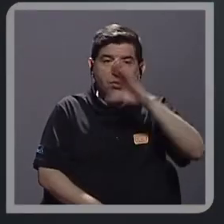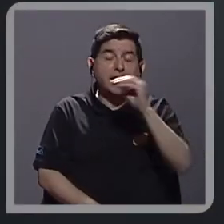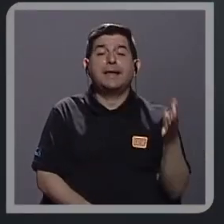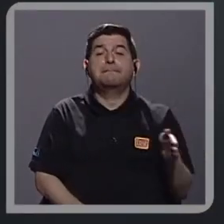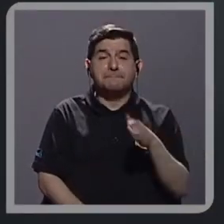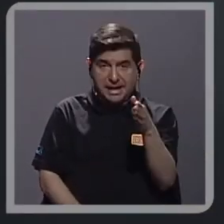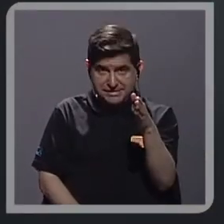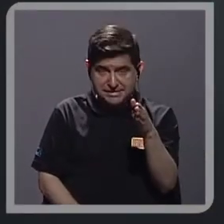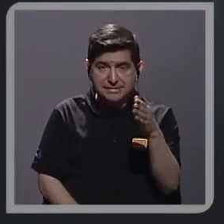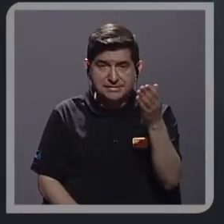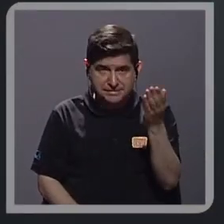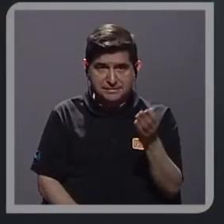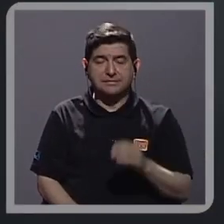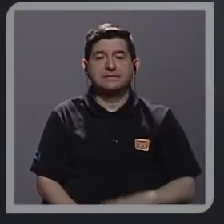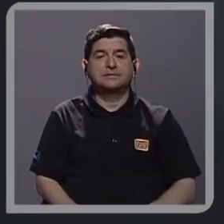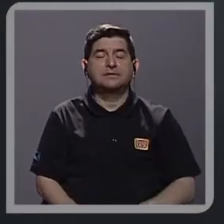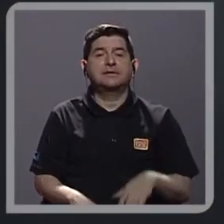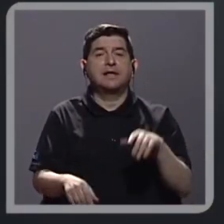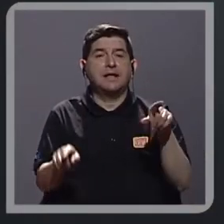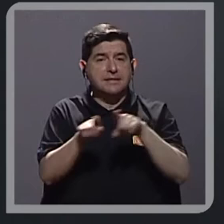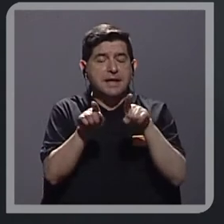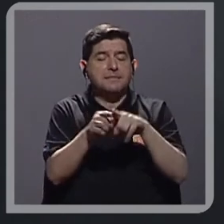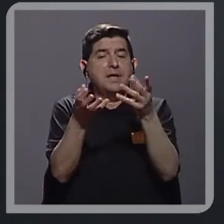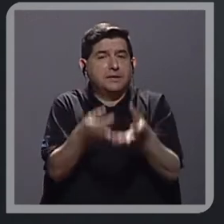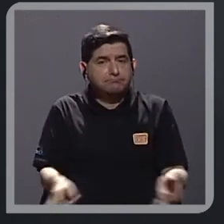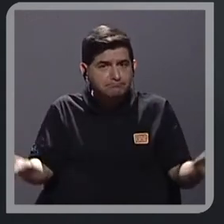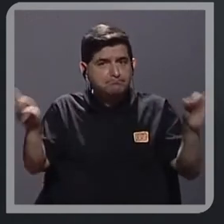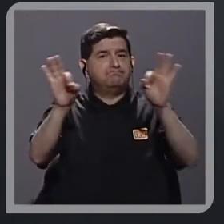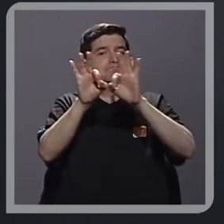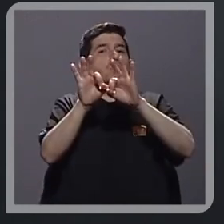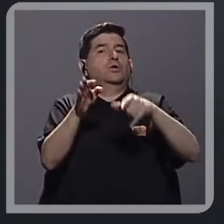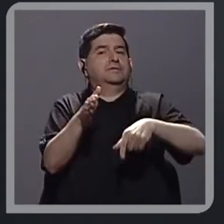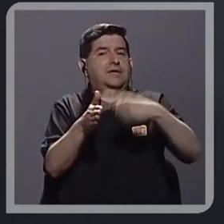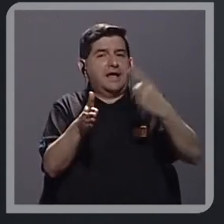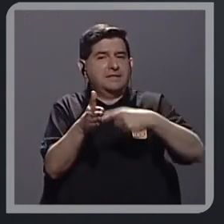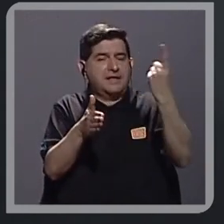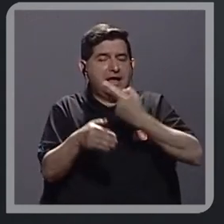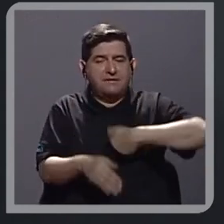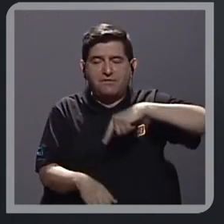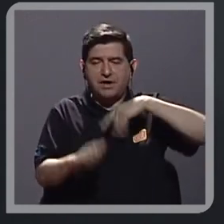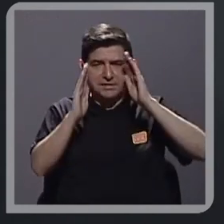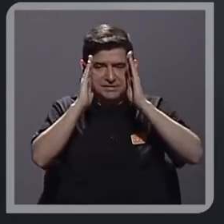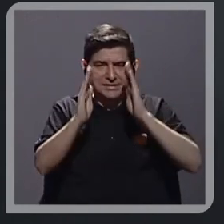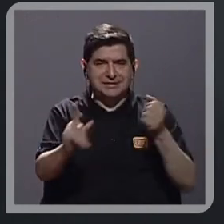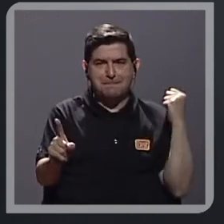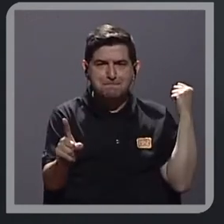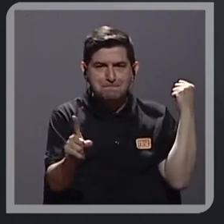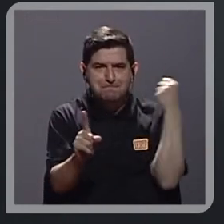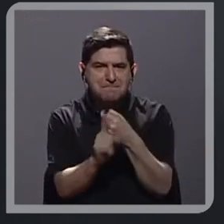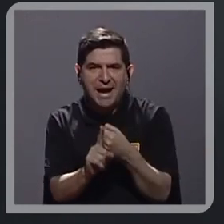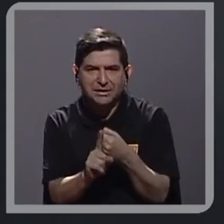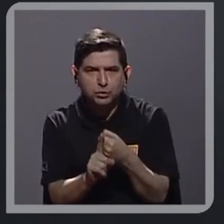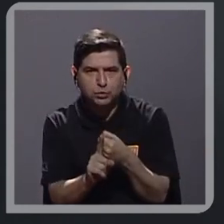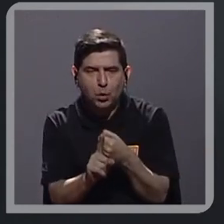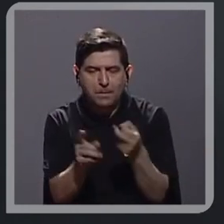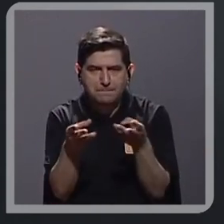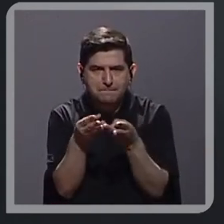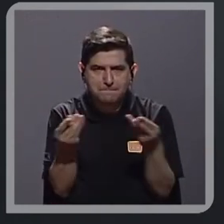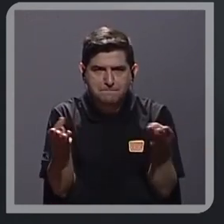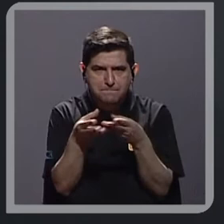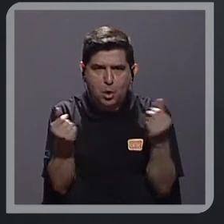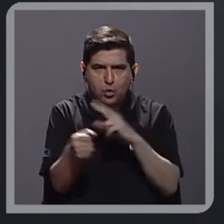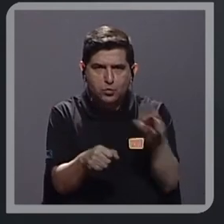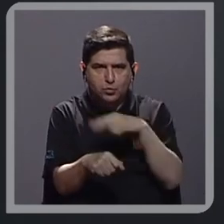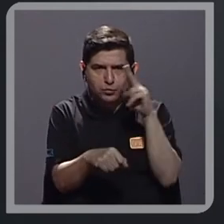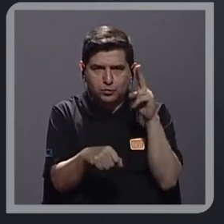Y un tema muy importante que a veces no lo tomamos en cuenta es el impacto que tiene la producción nacional en